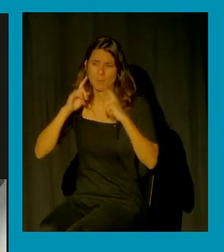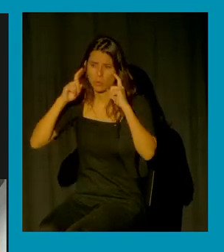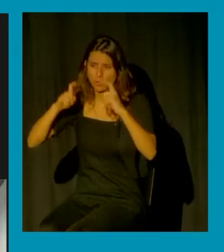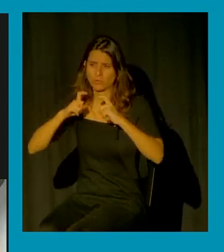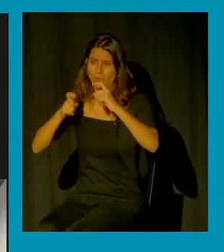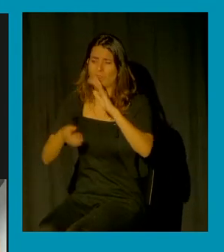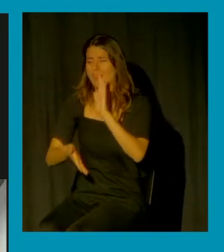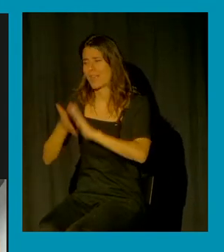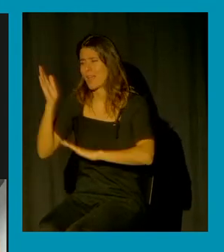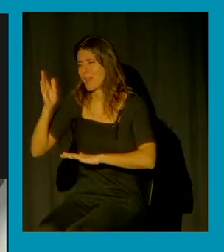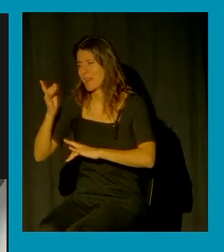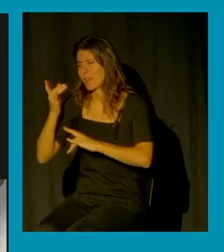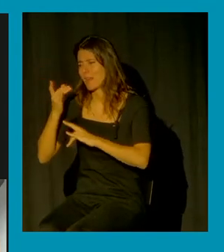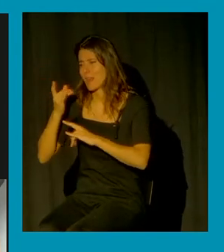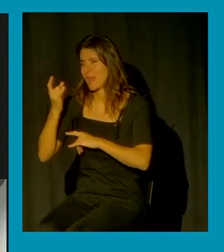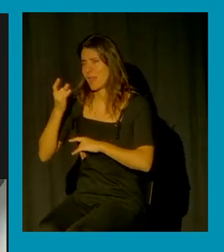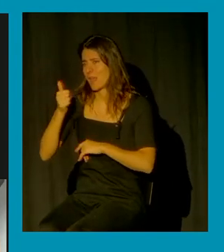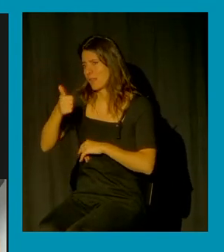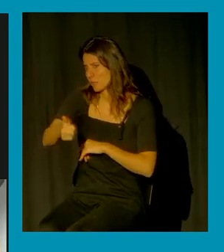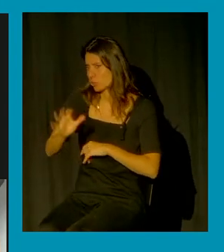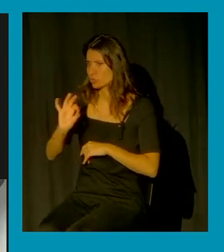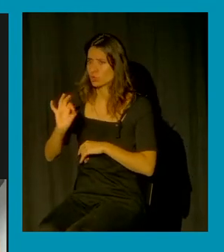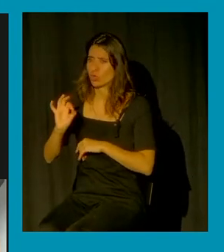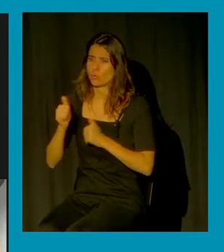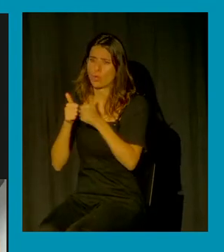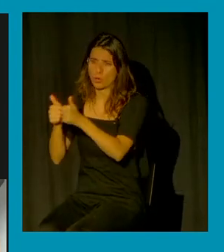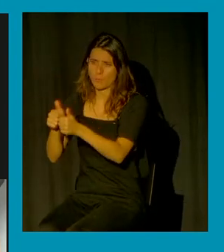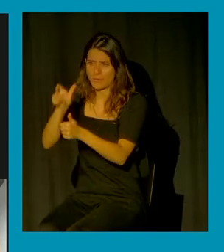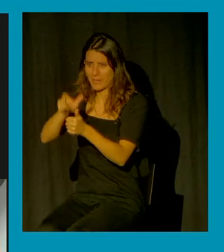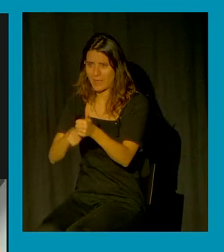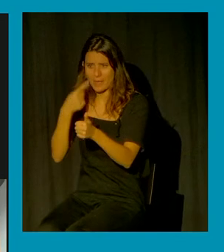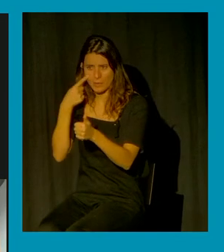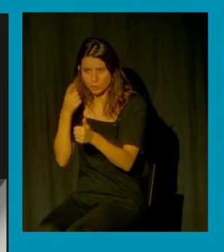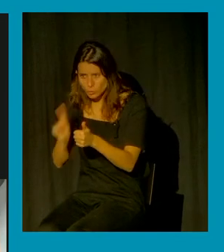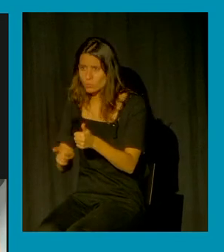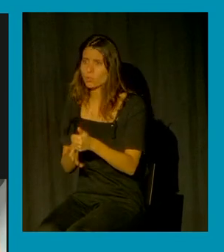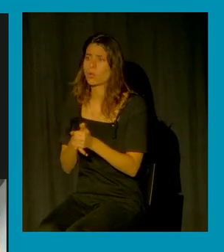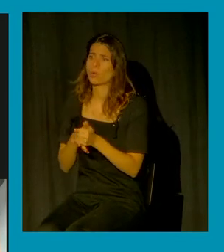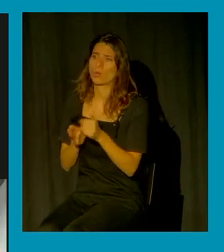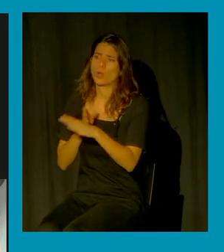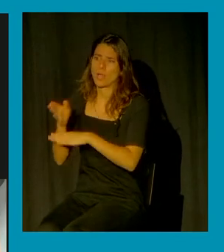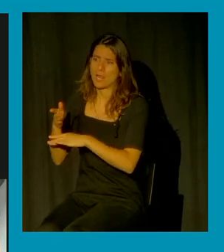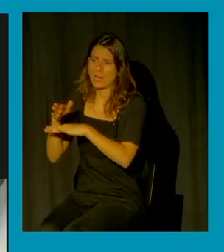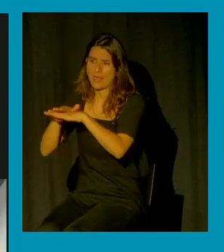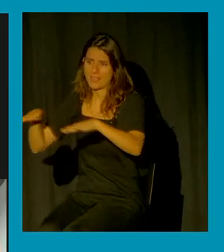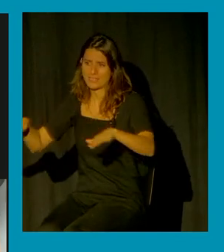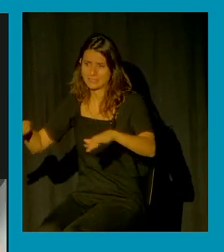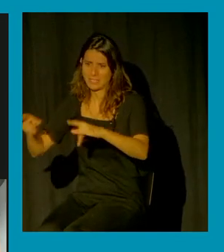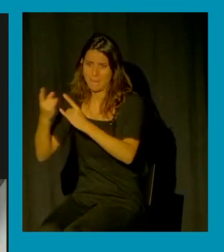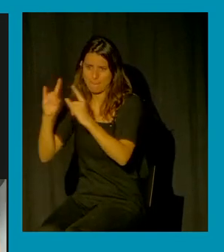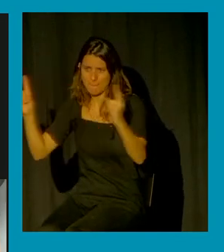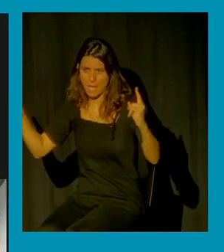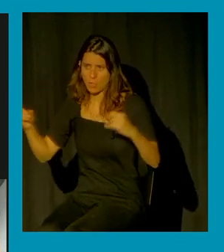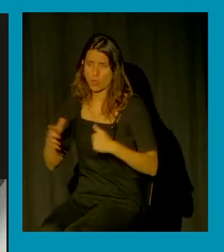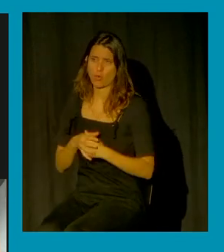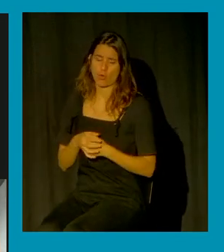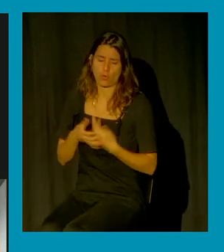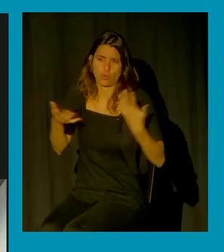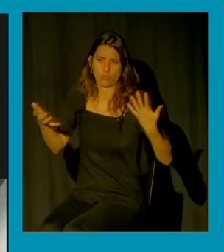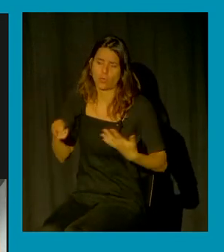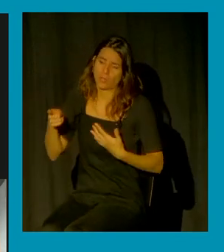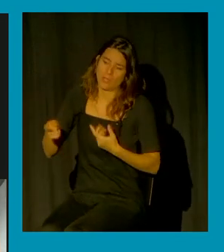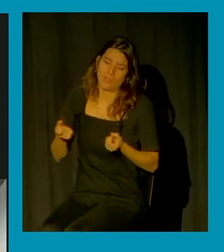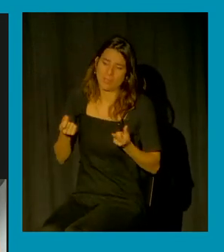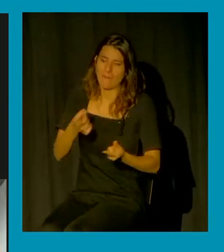hacer autoestón menospreciar la nocturnidad lo que favorece la acción de los asesinos esto no es una forma objetiva de contar la